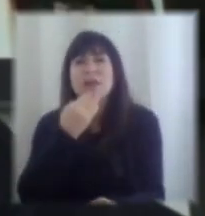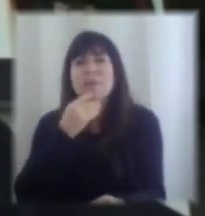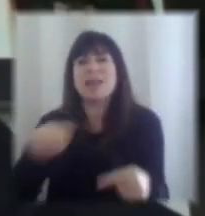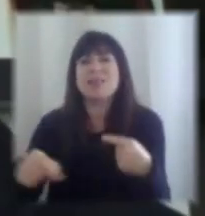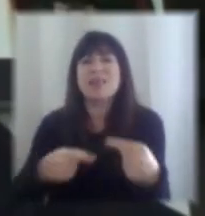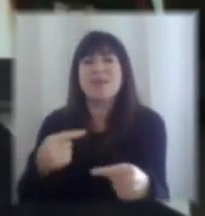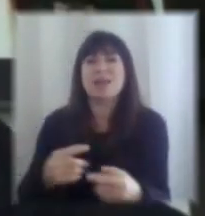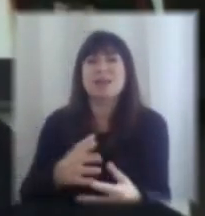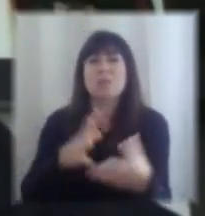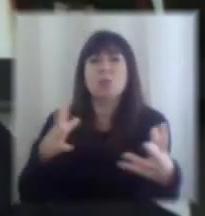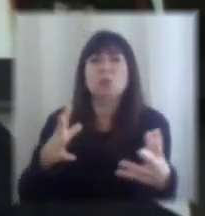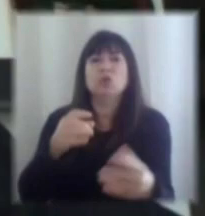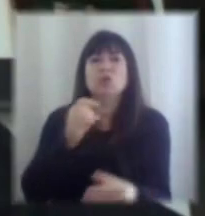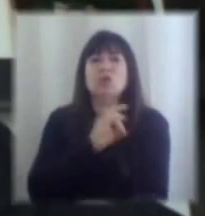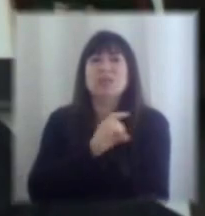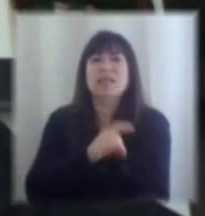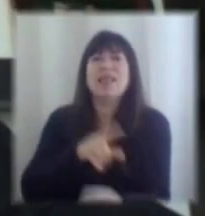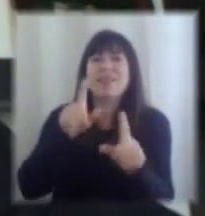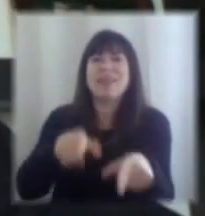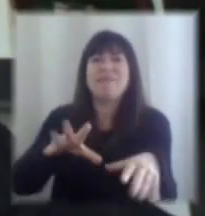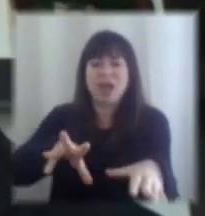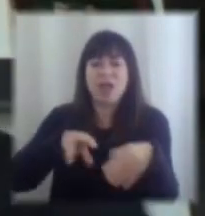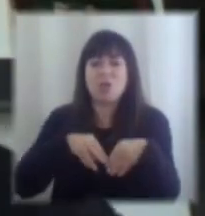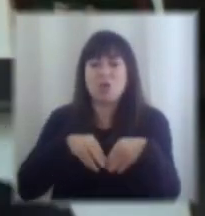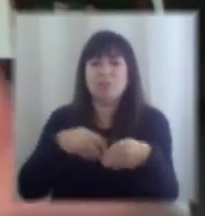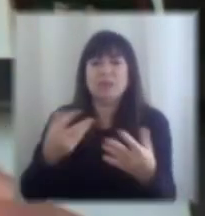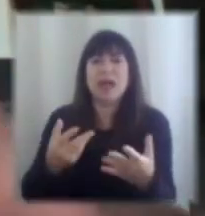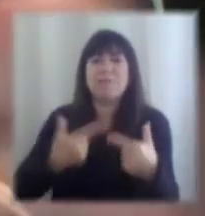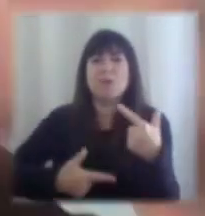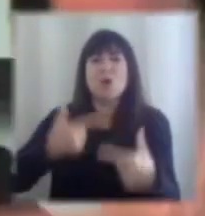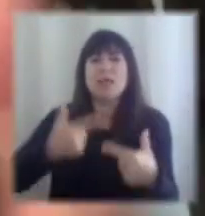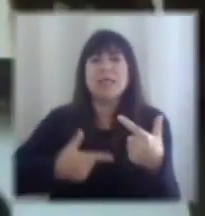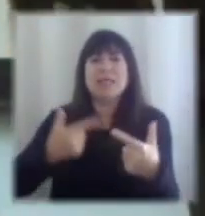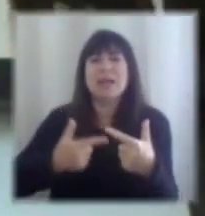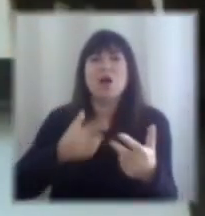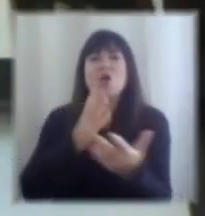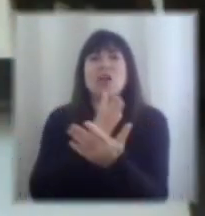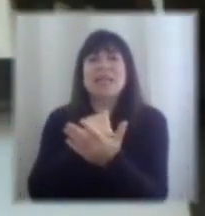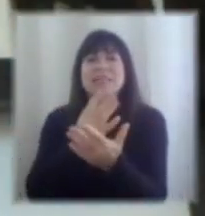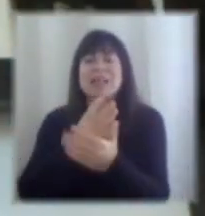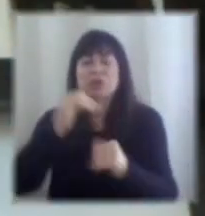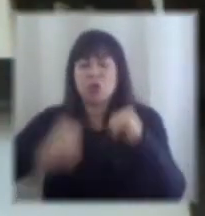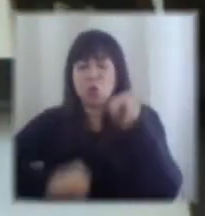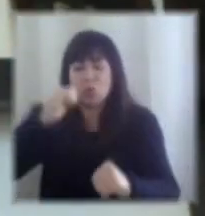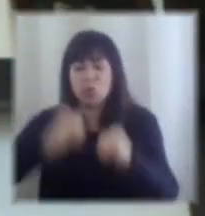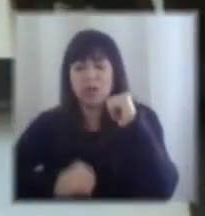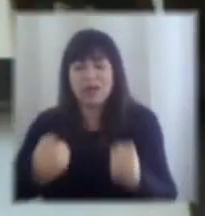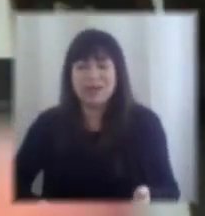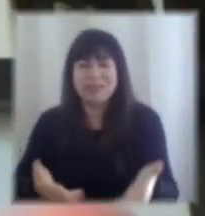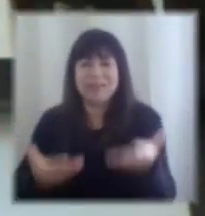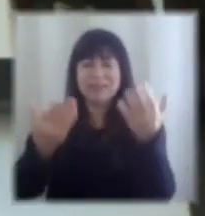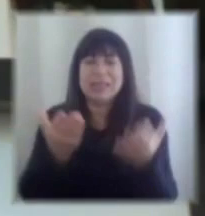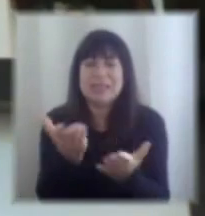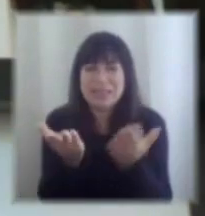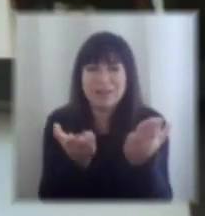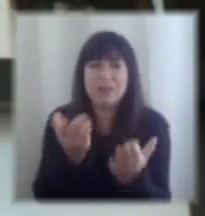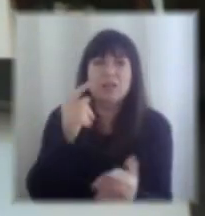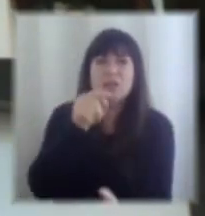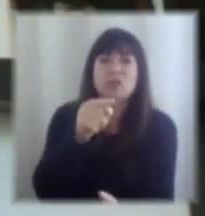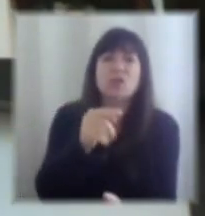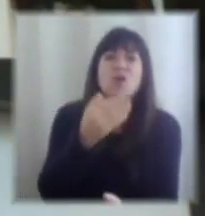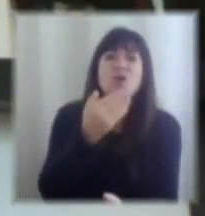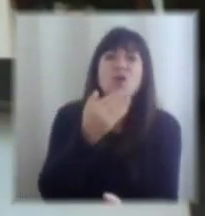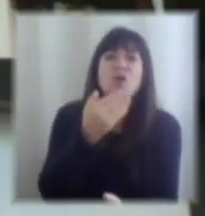Chile debe adoptar algún tipo de política de organización industrial que incentiva el desarrollo de ciertas industrias aprovechando meterla por ejemplo en este